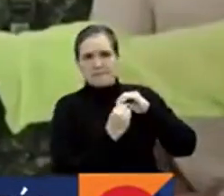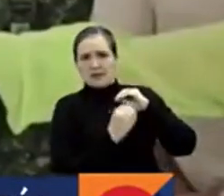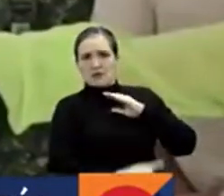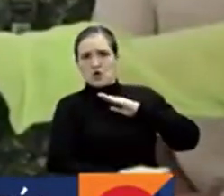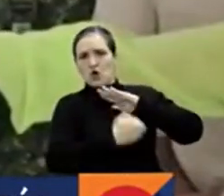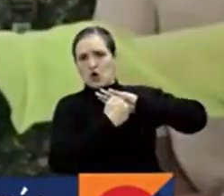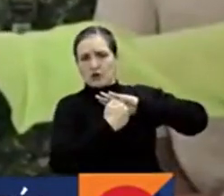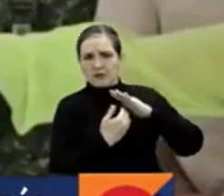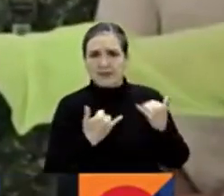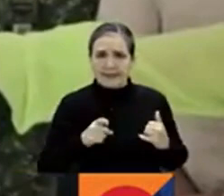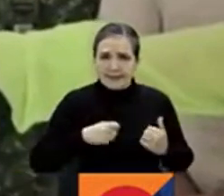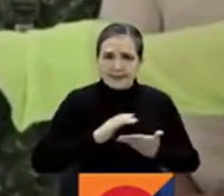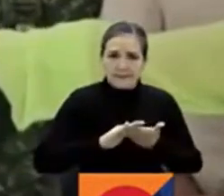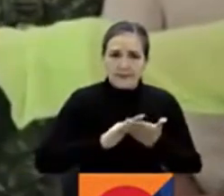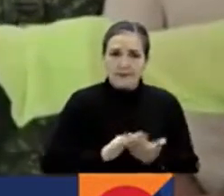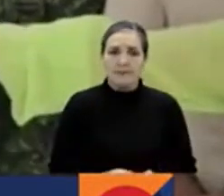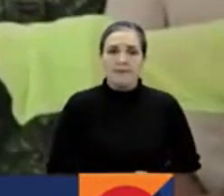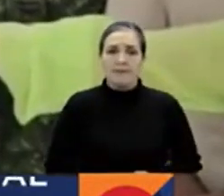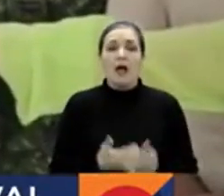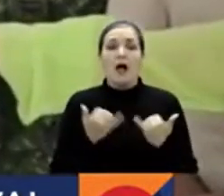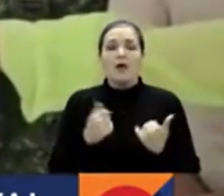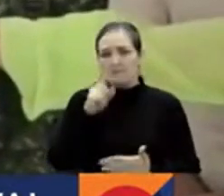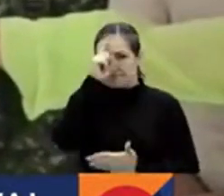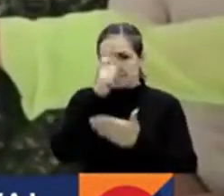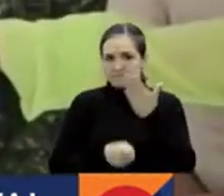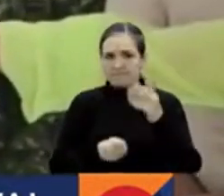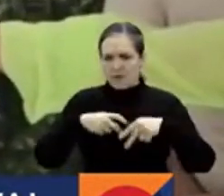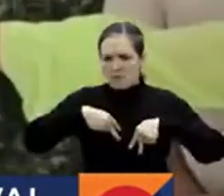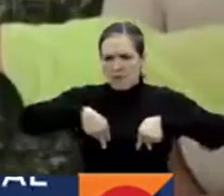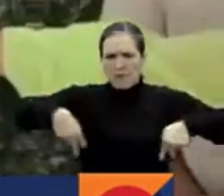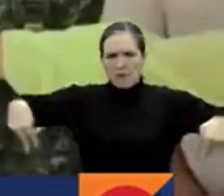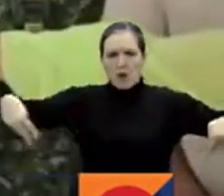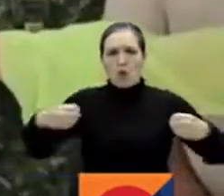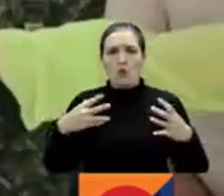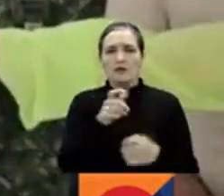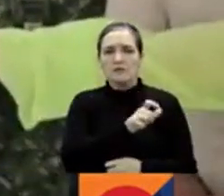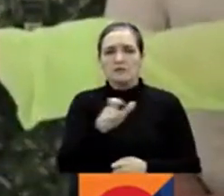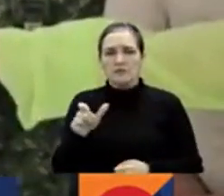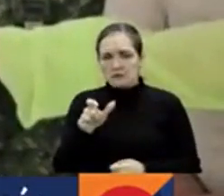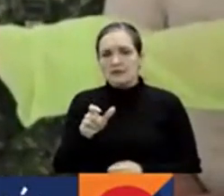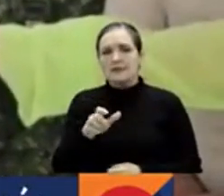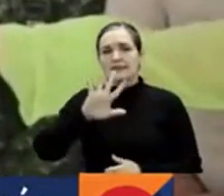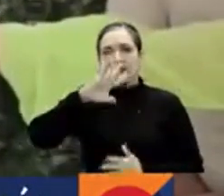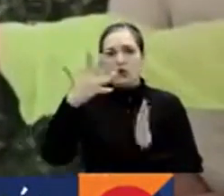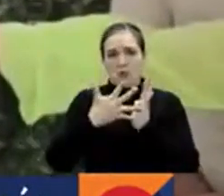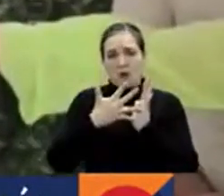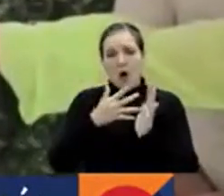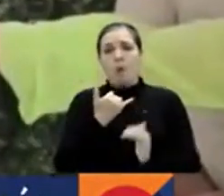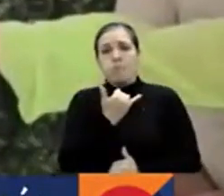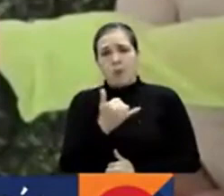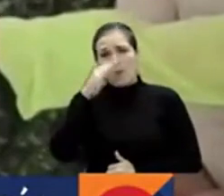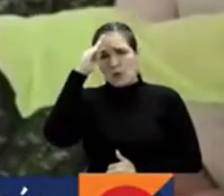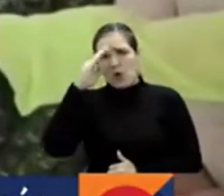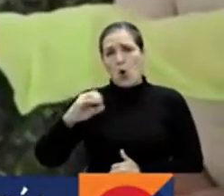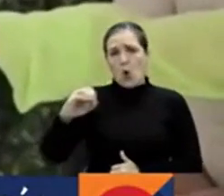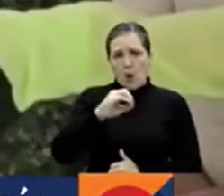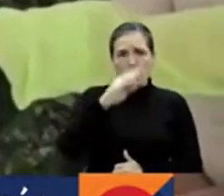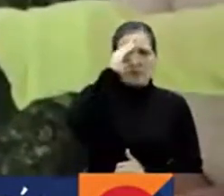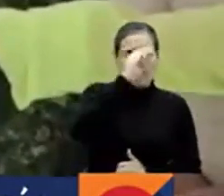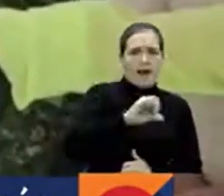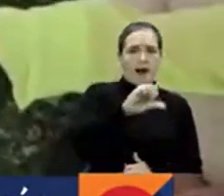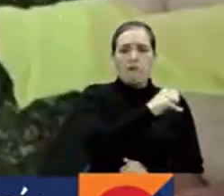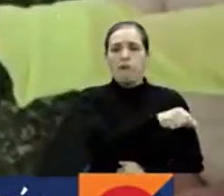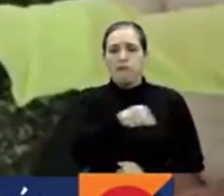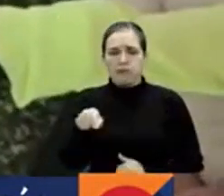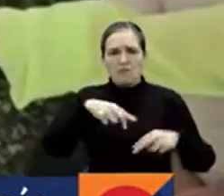Hemos desplegado alrededor de 5.000 hombres y mujeres de la Policía Metropolitana de Barranquilla en una